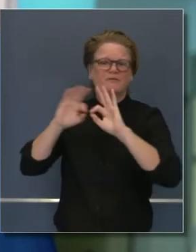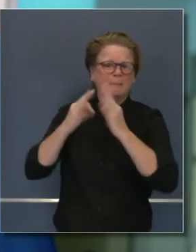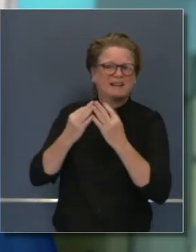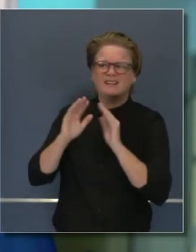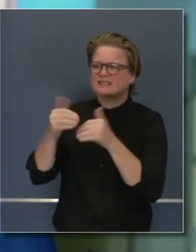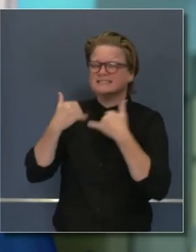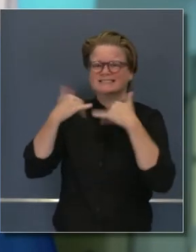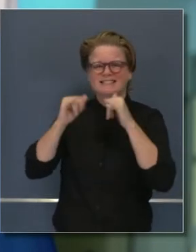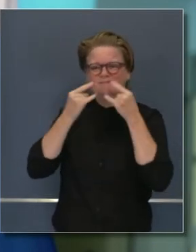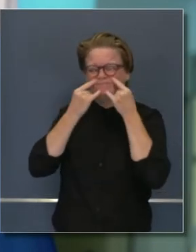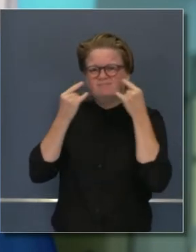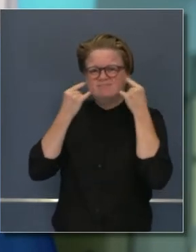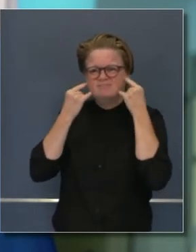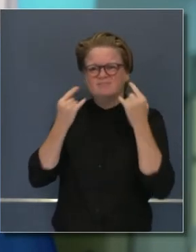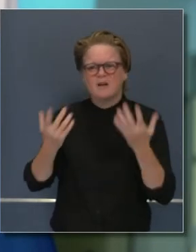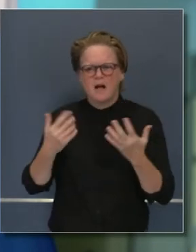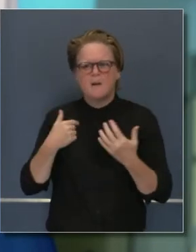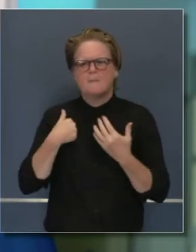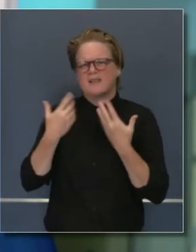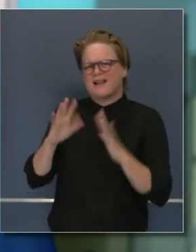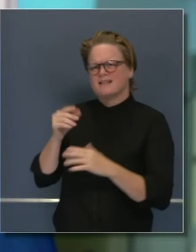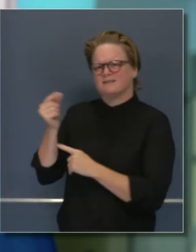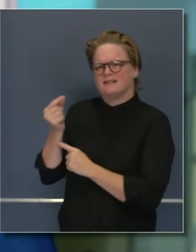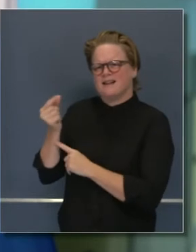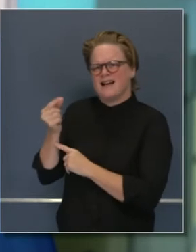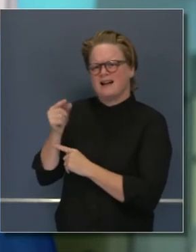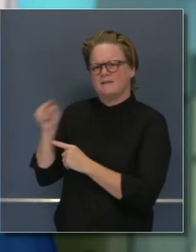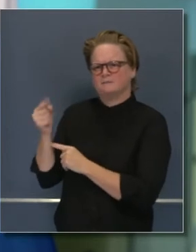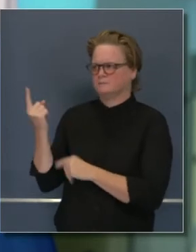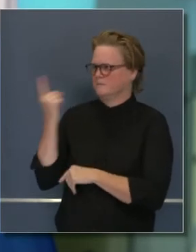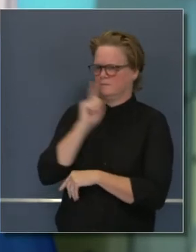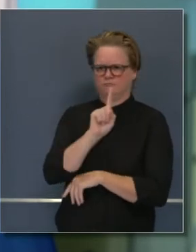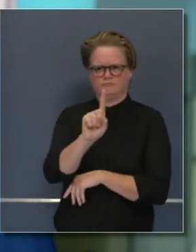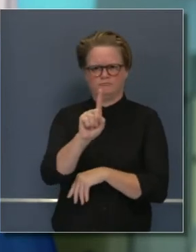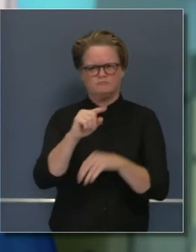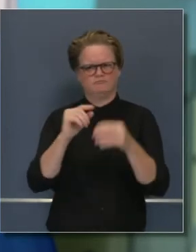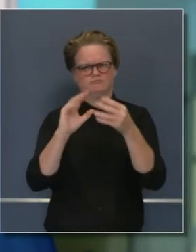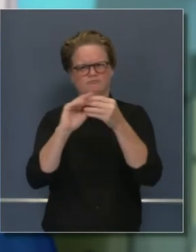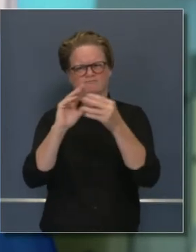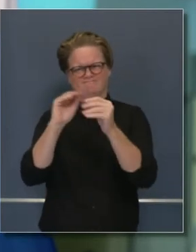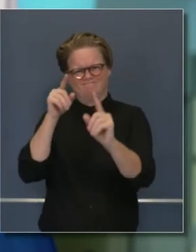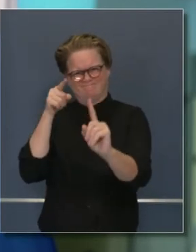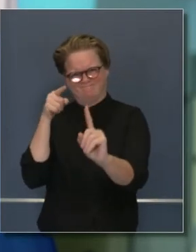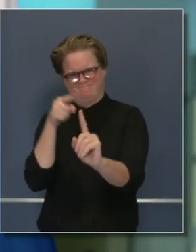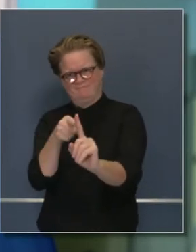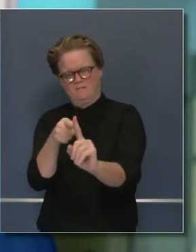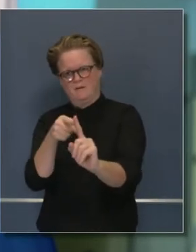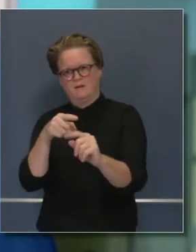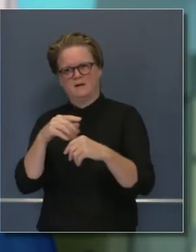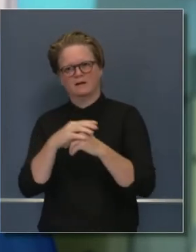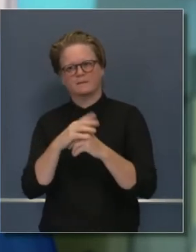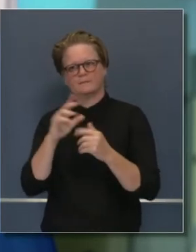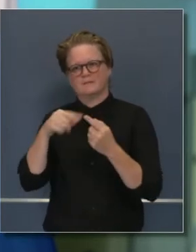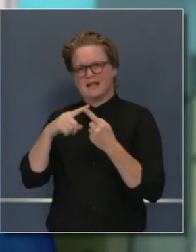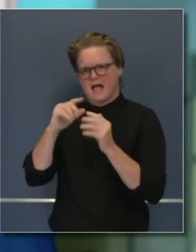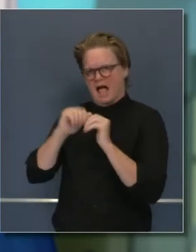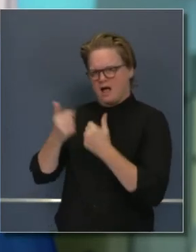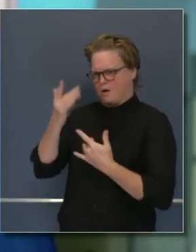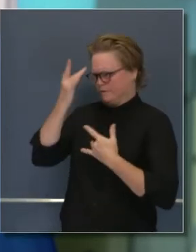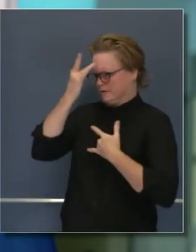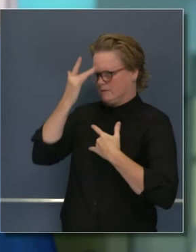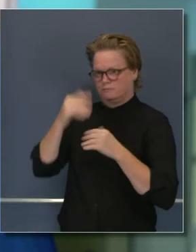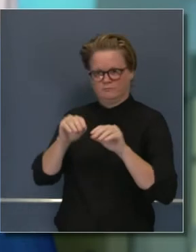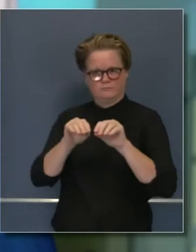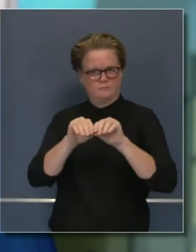huéspedes o invitados en su casa particularmente. Voy a invitar al doctor Galley, que podrá hablar un poco más en detalle